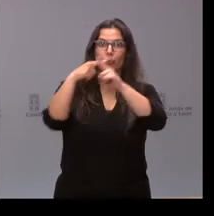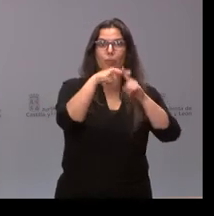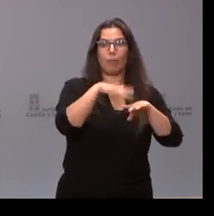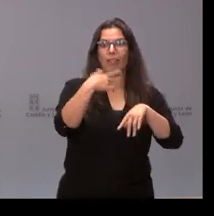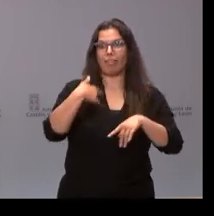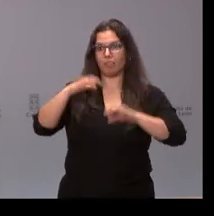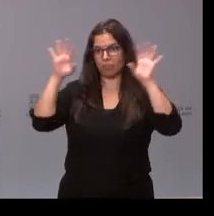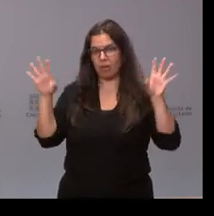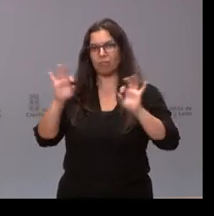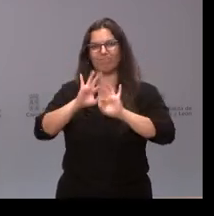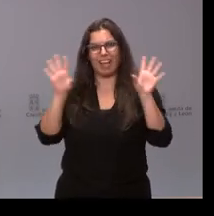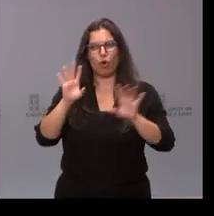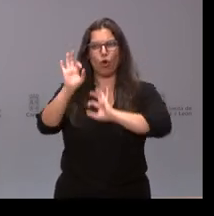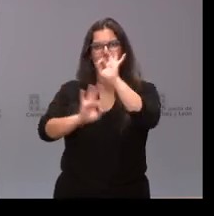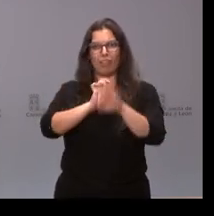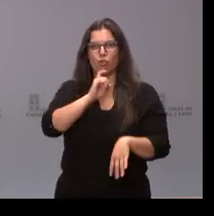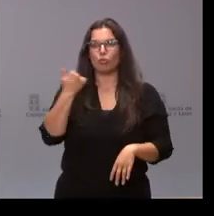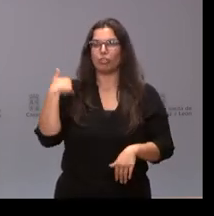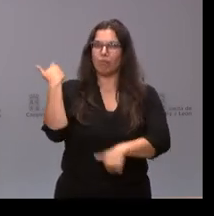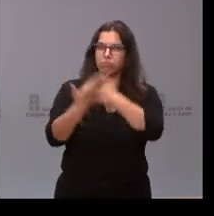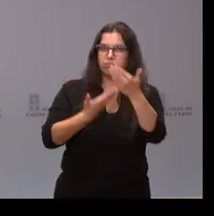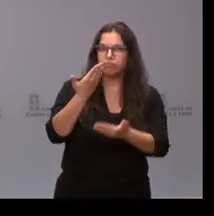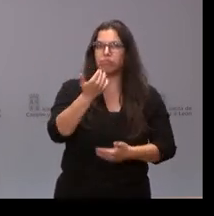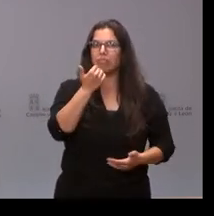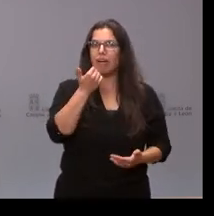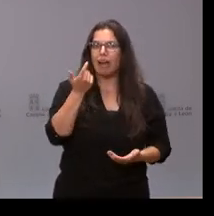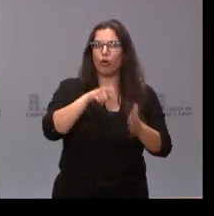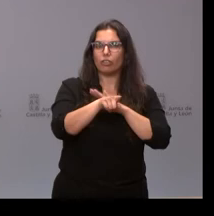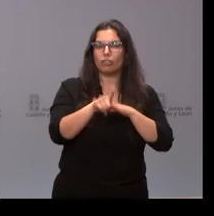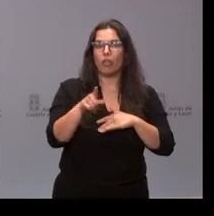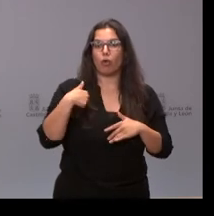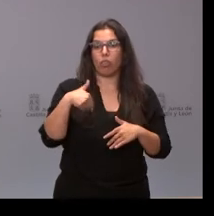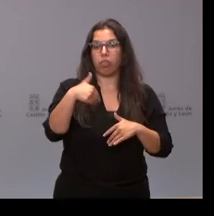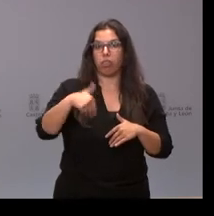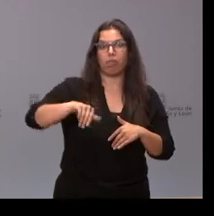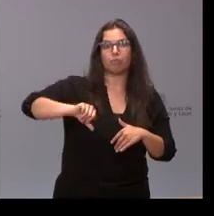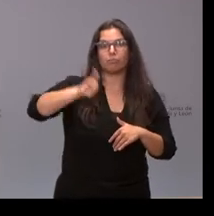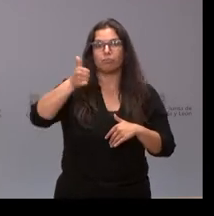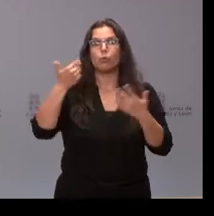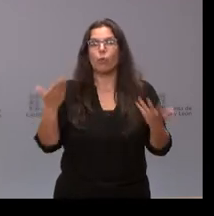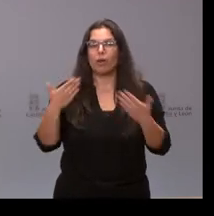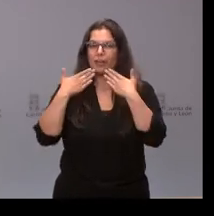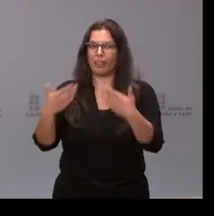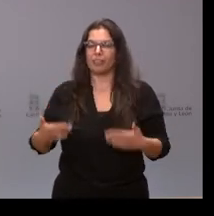No sé si hay algún avance en este sentido y si se va a resolver a corto plazo. Muchas gracias.